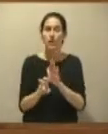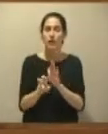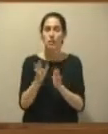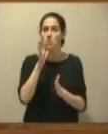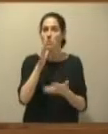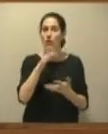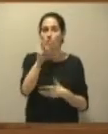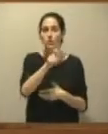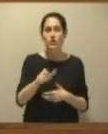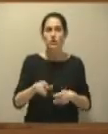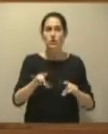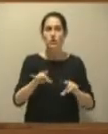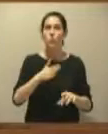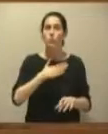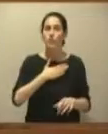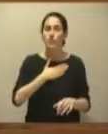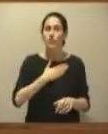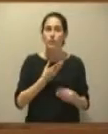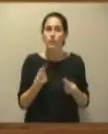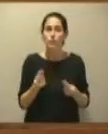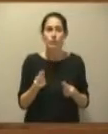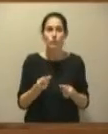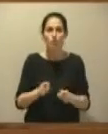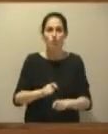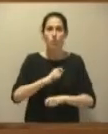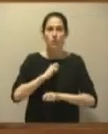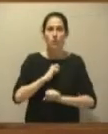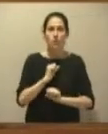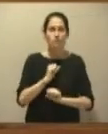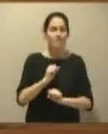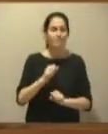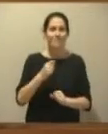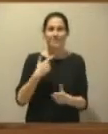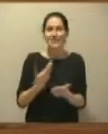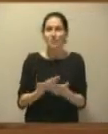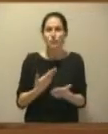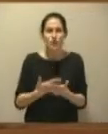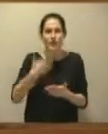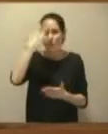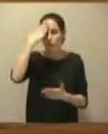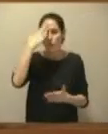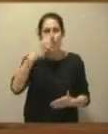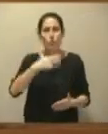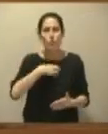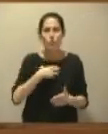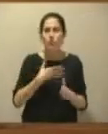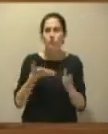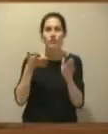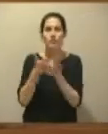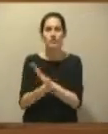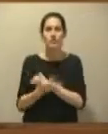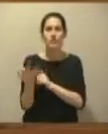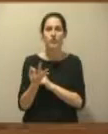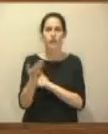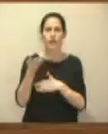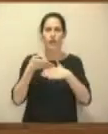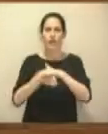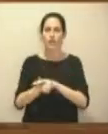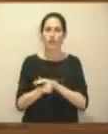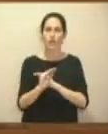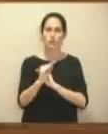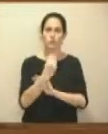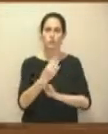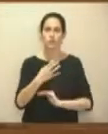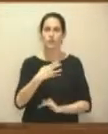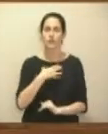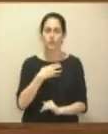que muchos propietarios se hayan visto incapacitados de acreditar su titularidad y, por lo tanto, que no hayan podido acceder a sus ayudas, con lo cual